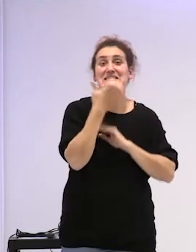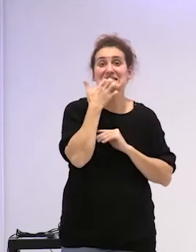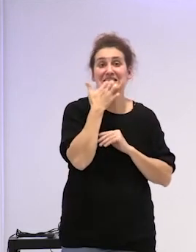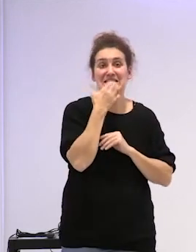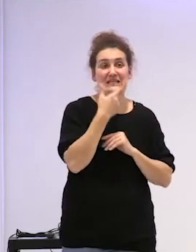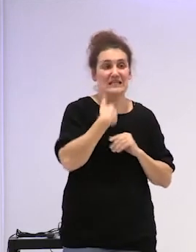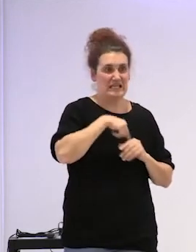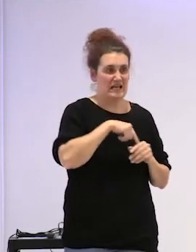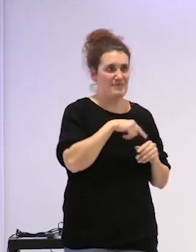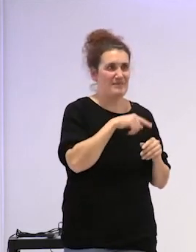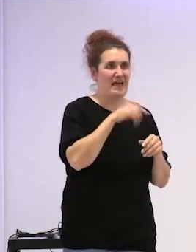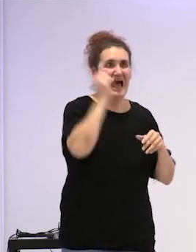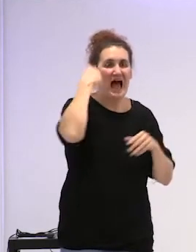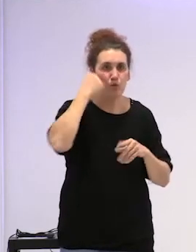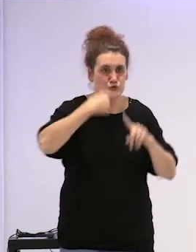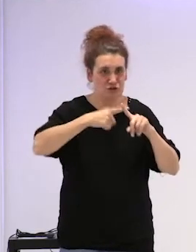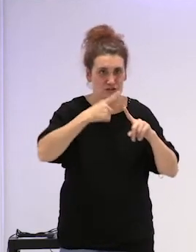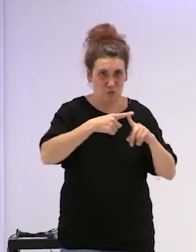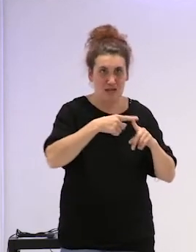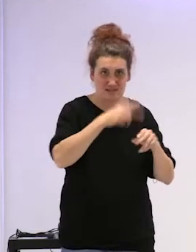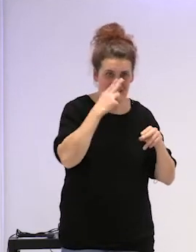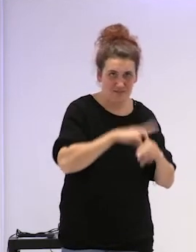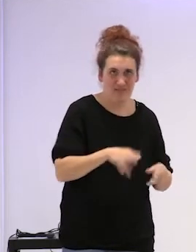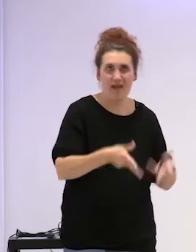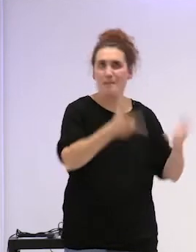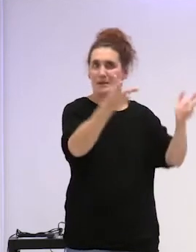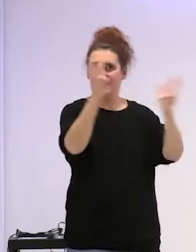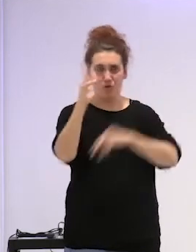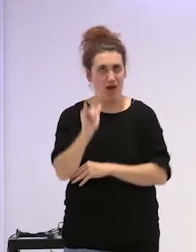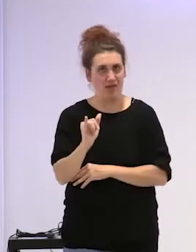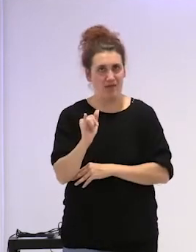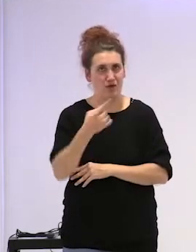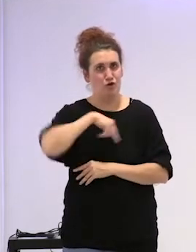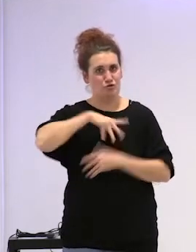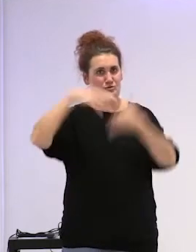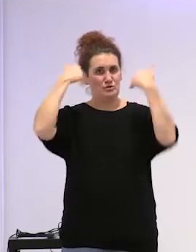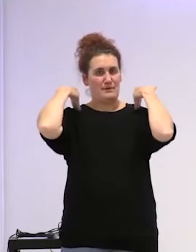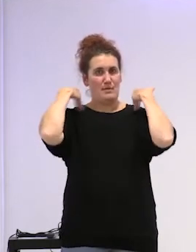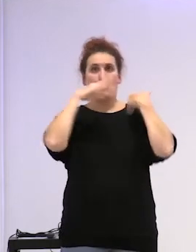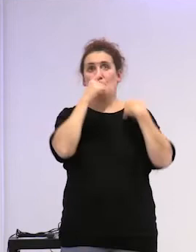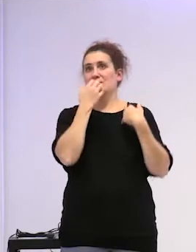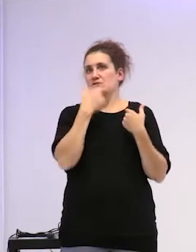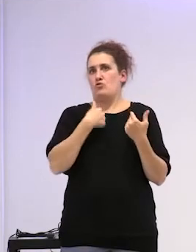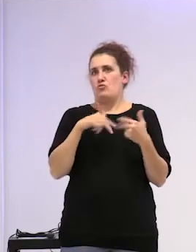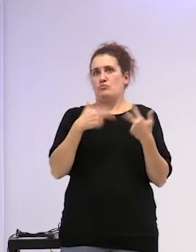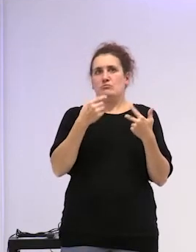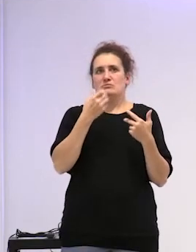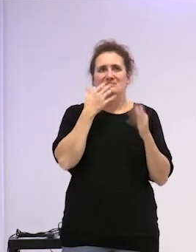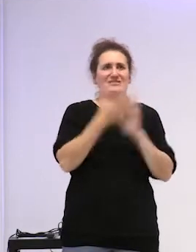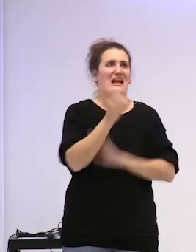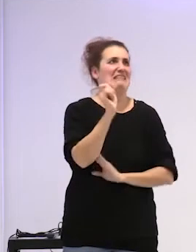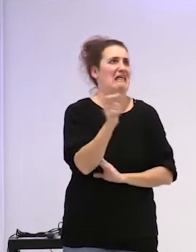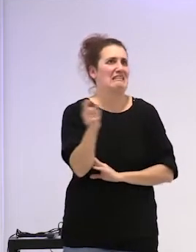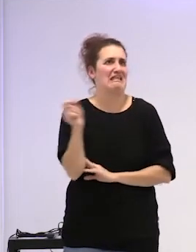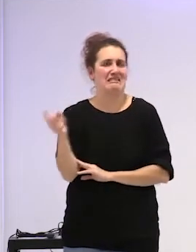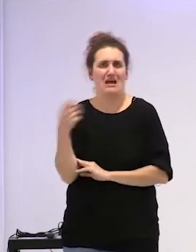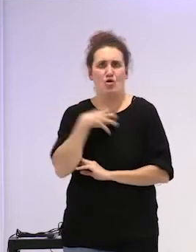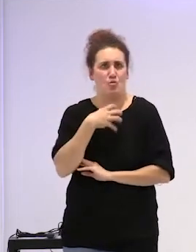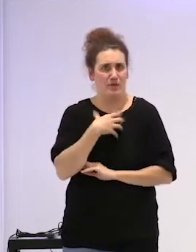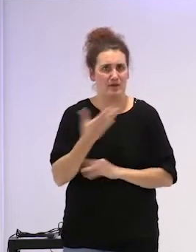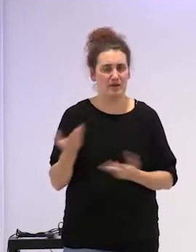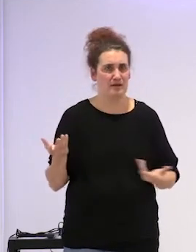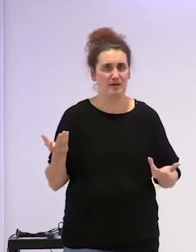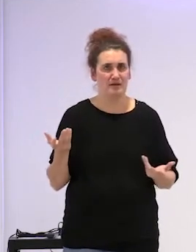permisibilidad de los abusos o sea de la infancia pero si no el número no me cuadra si no no podrían ser cotidianos por otro lado son